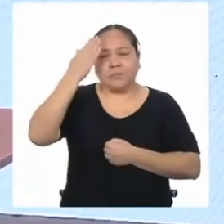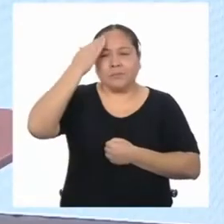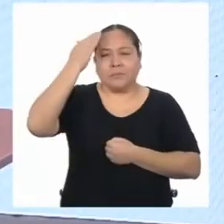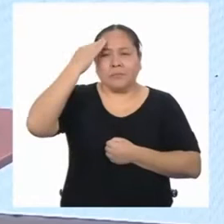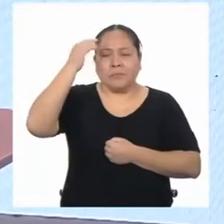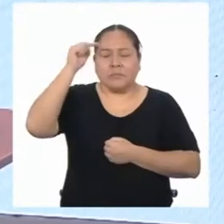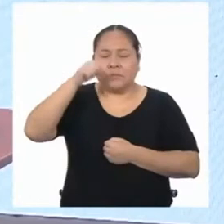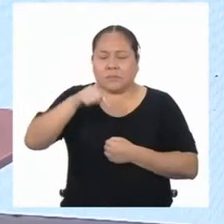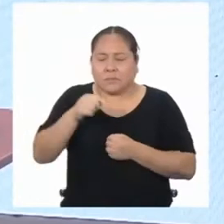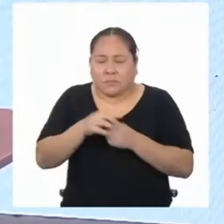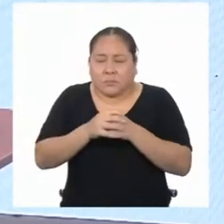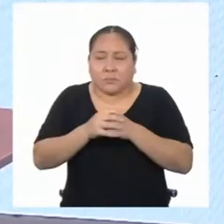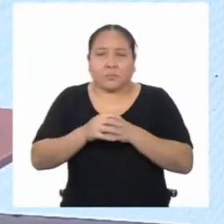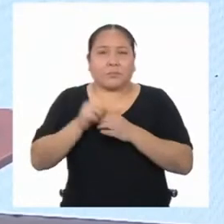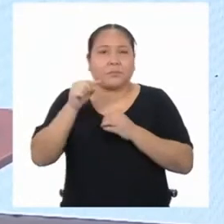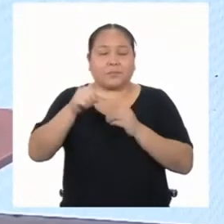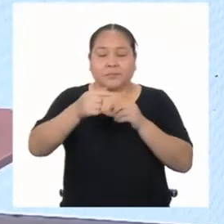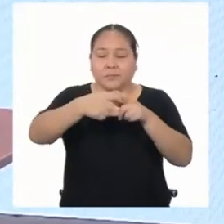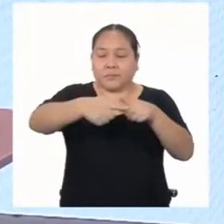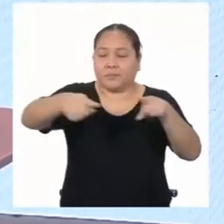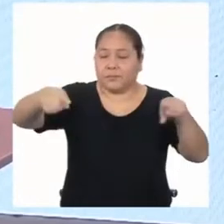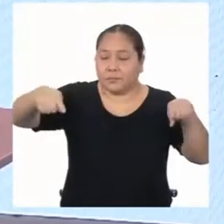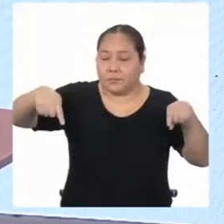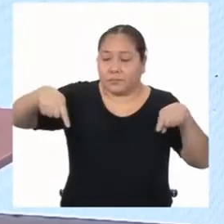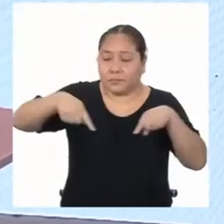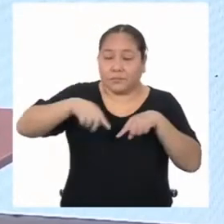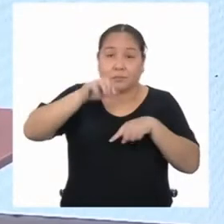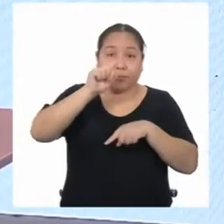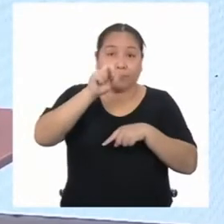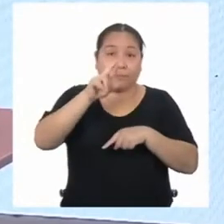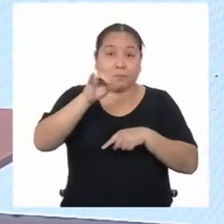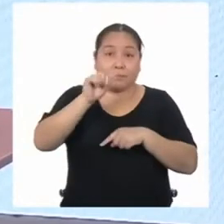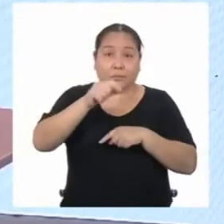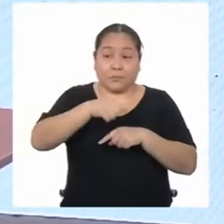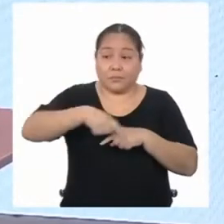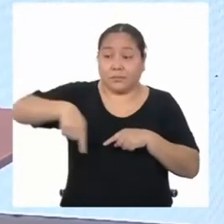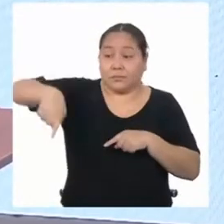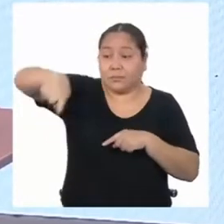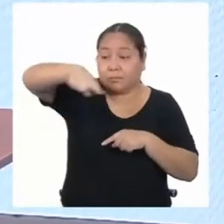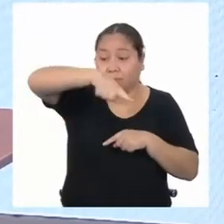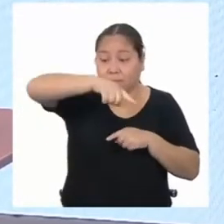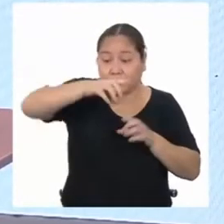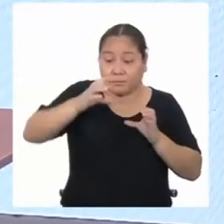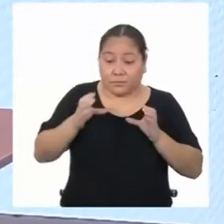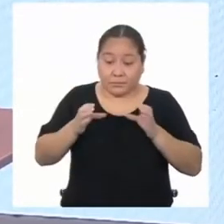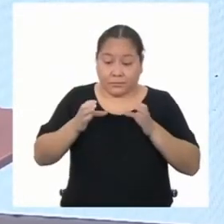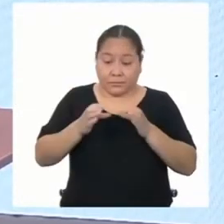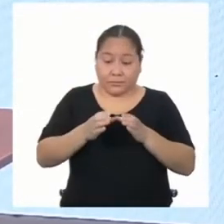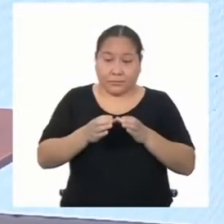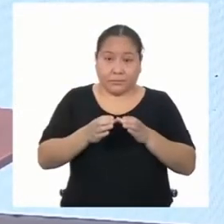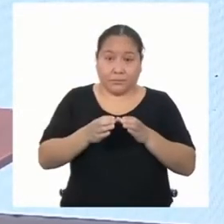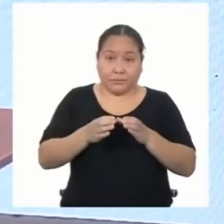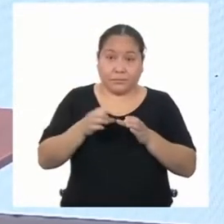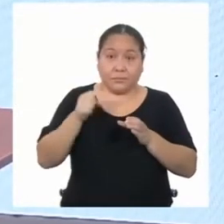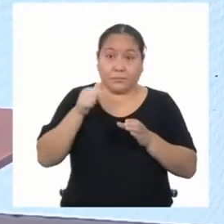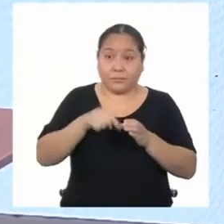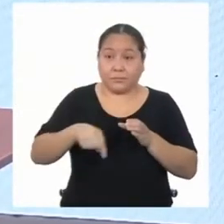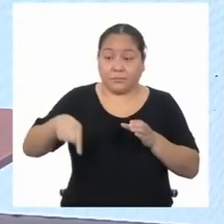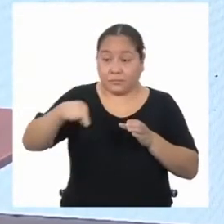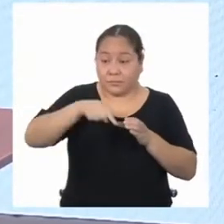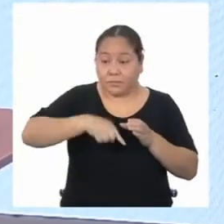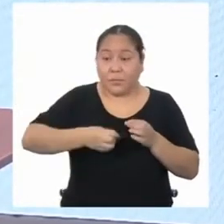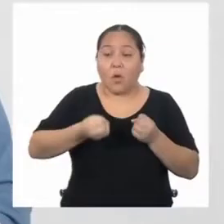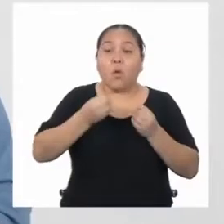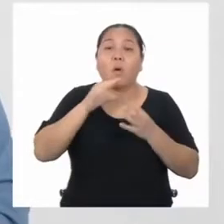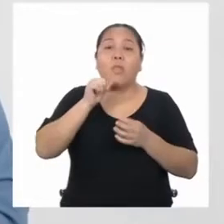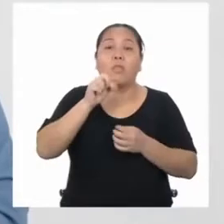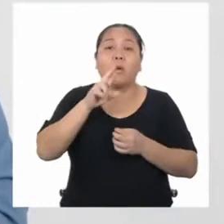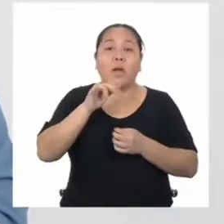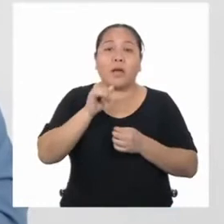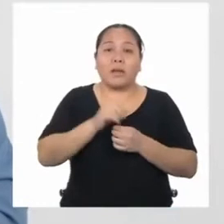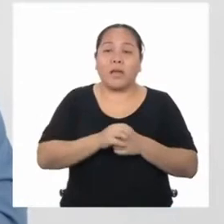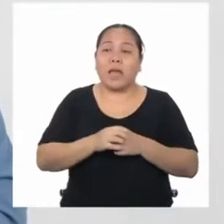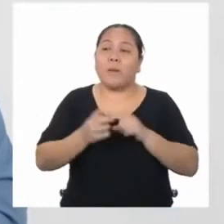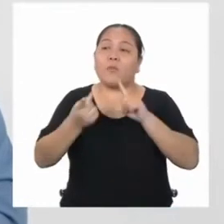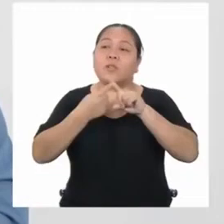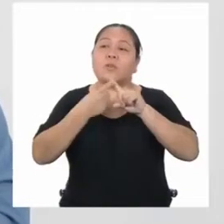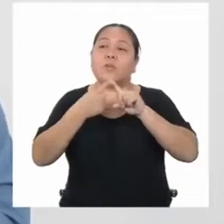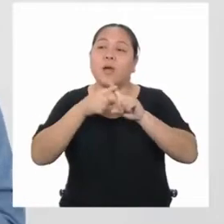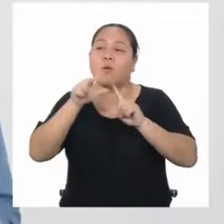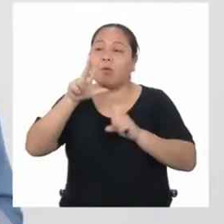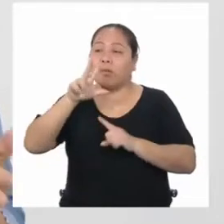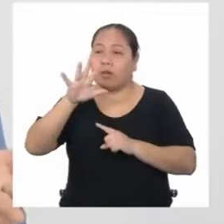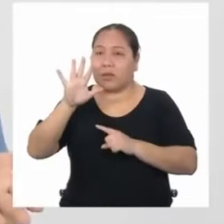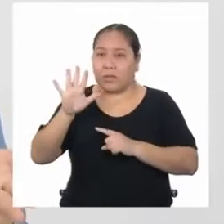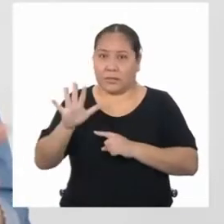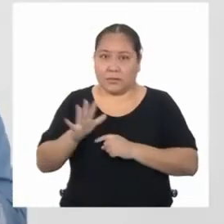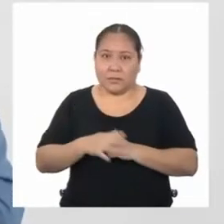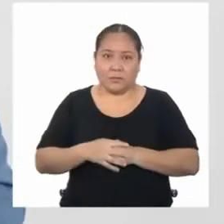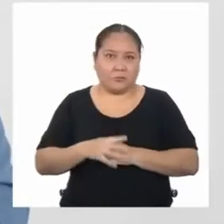el área de la cancha y la entrada, de todo, y multiplicarlo por 35, que es el precio del metro cuadrado de GRAT. Ahí lo tienes.